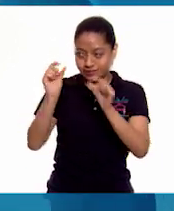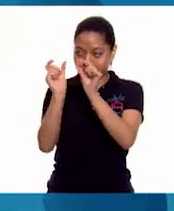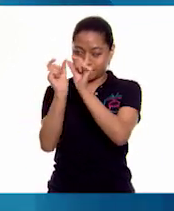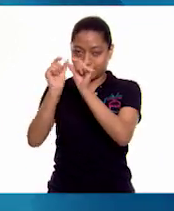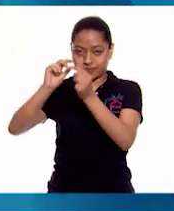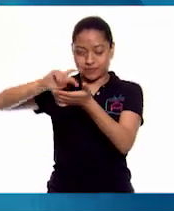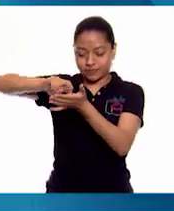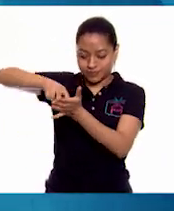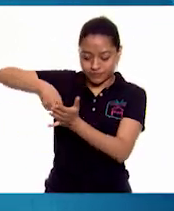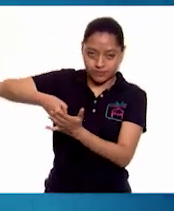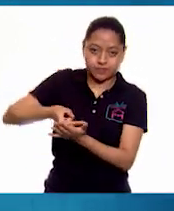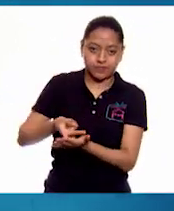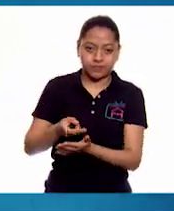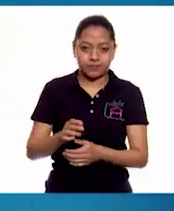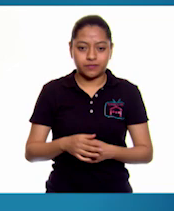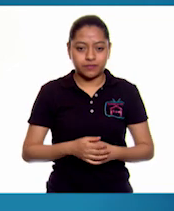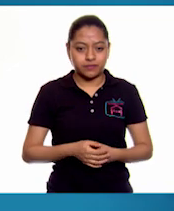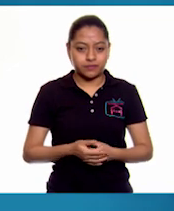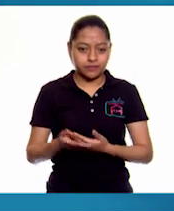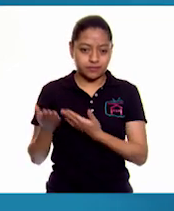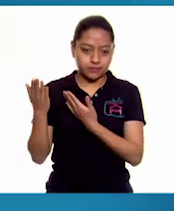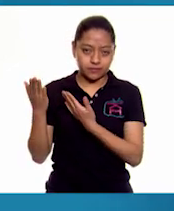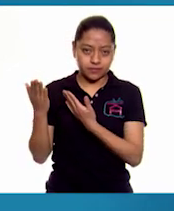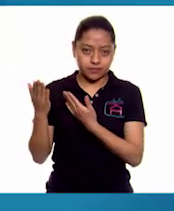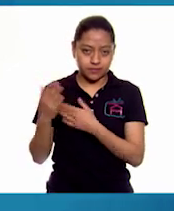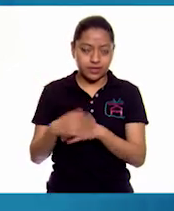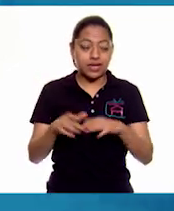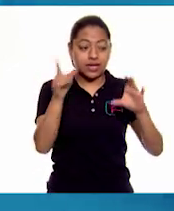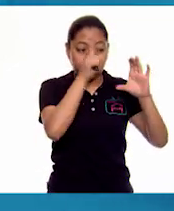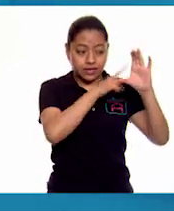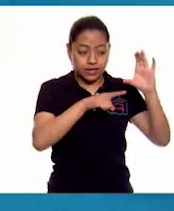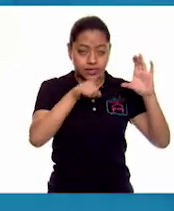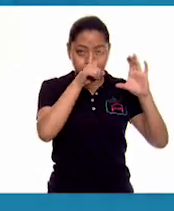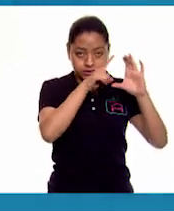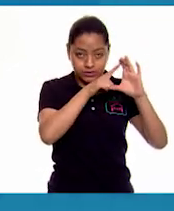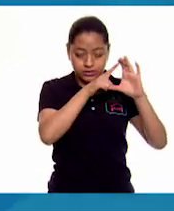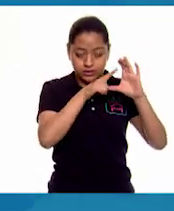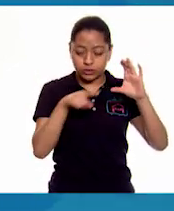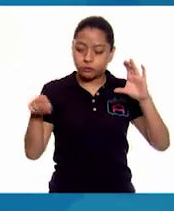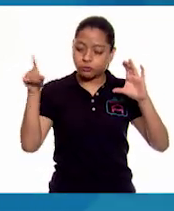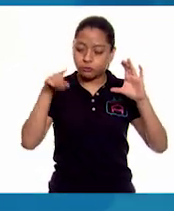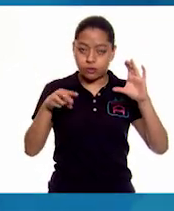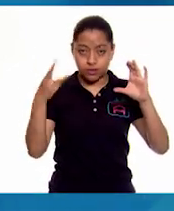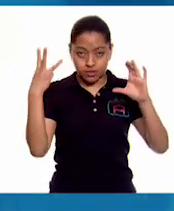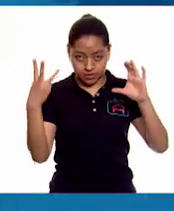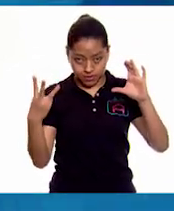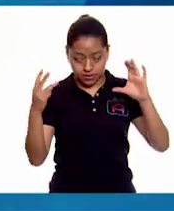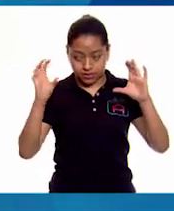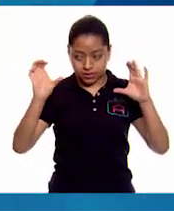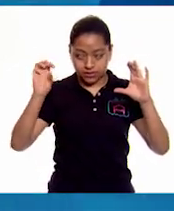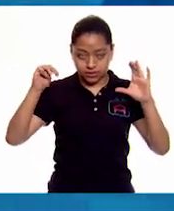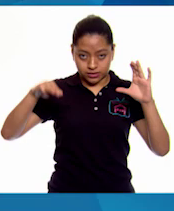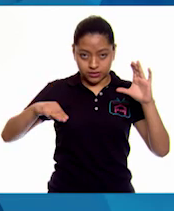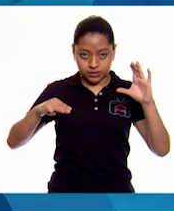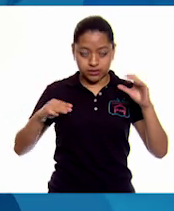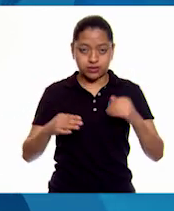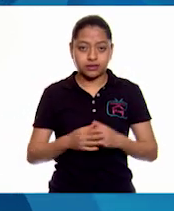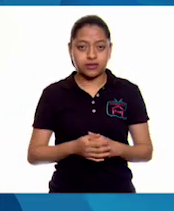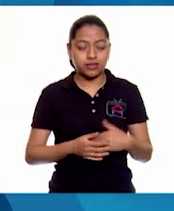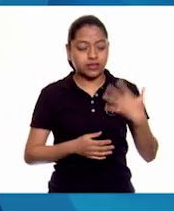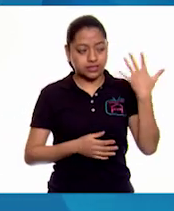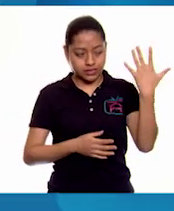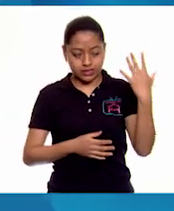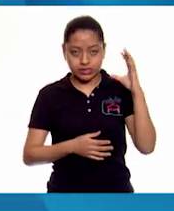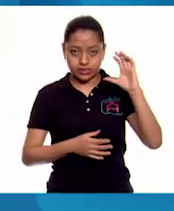¿ok? Círculos de 3 centímetros, perdón, círculos de 3